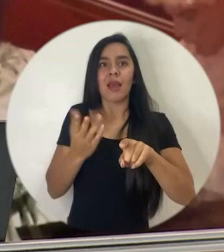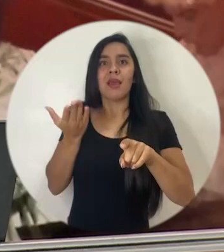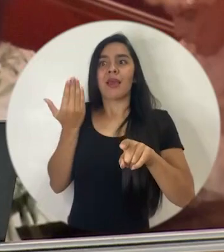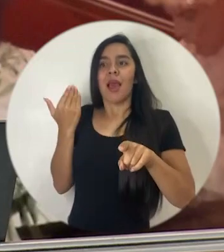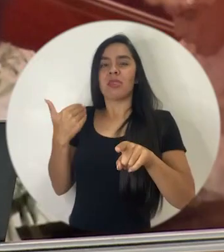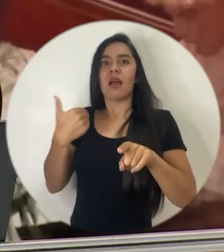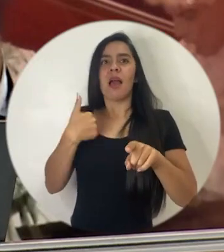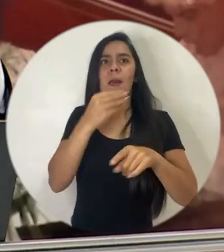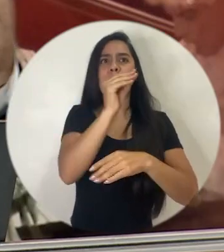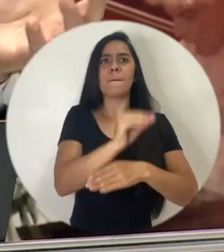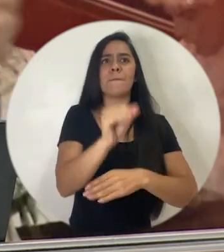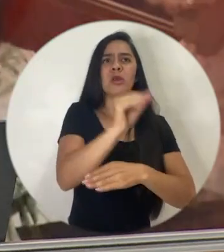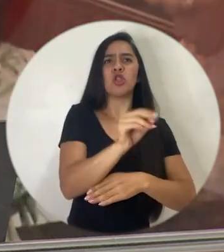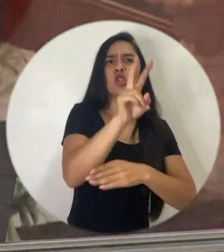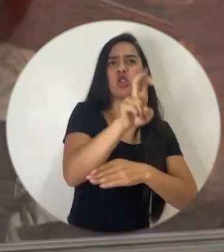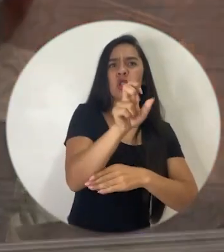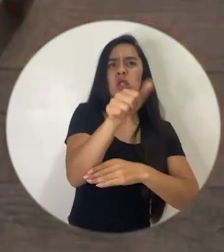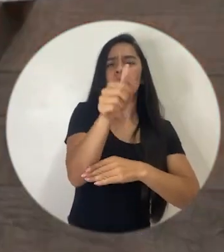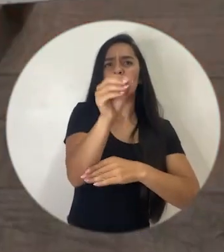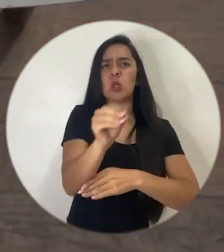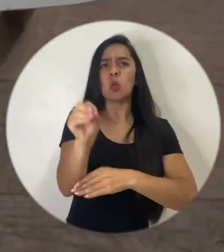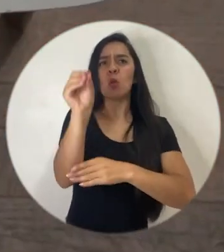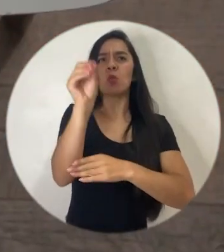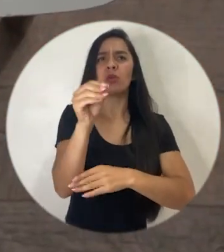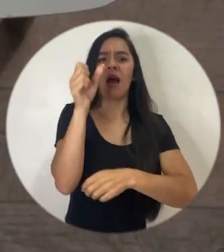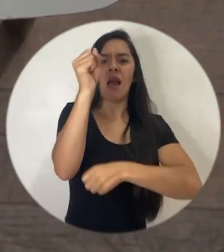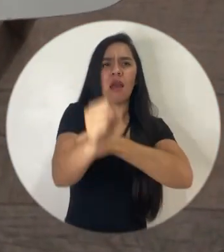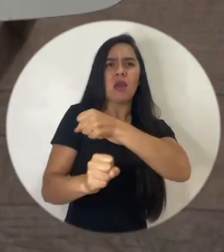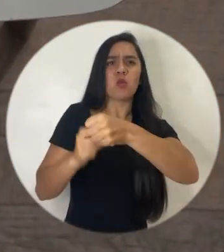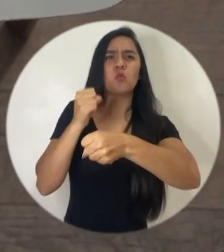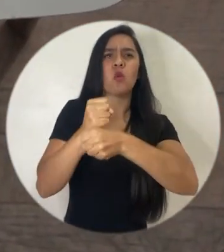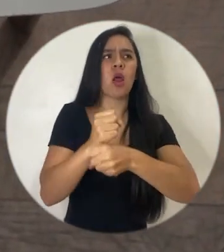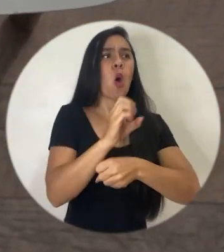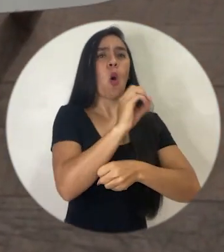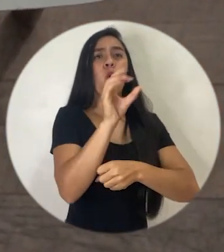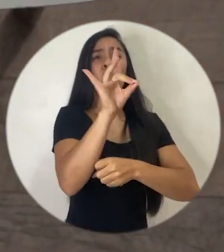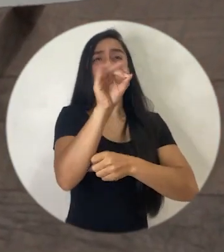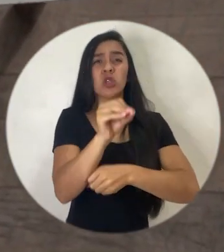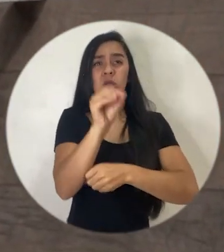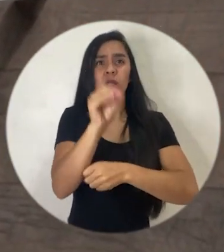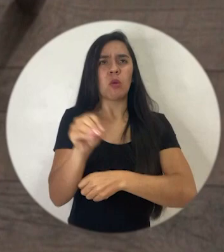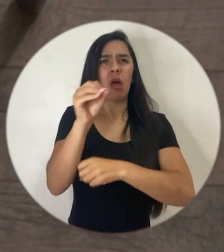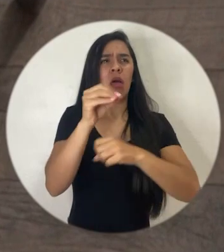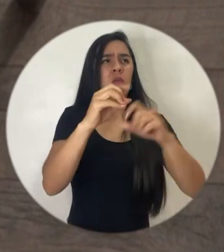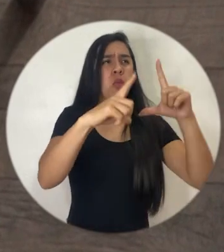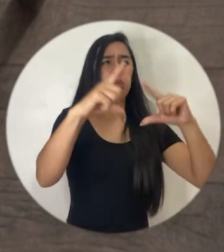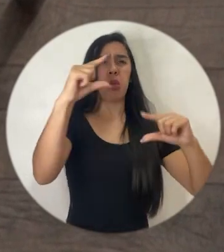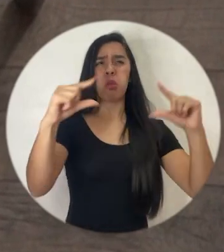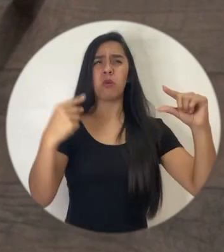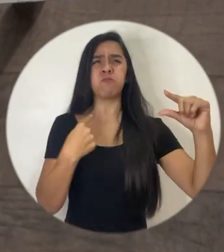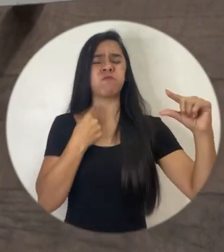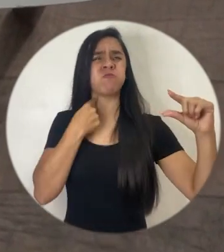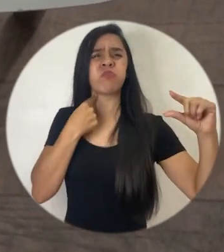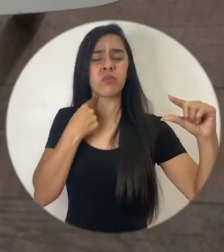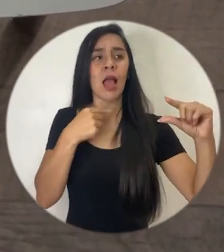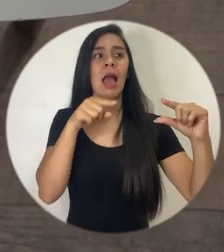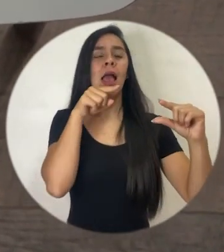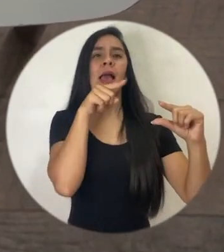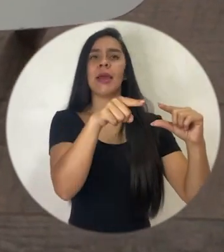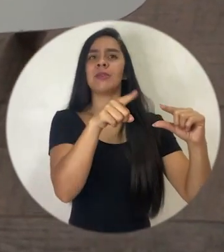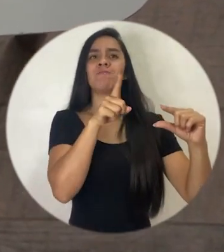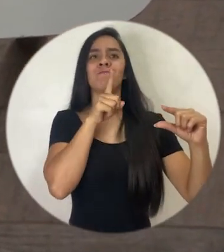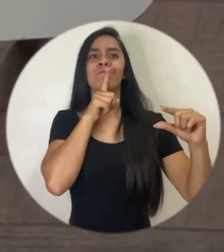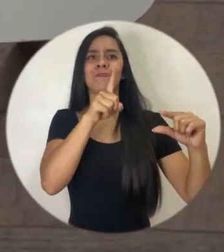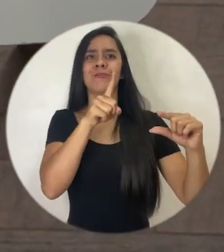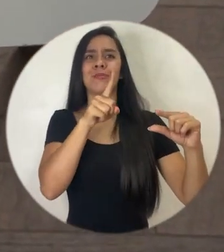habían tasas de 210% anual, habían tasas del 80%, etc. Entonces, convierte